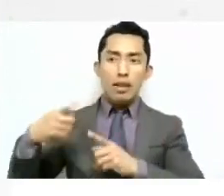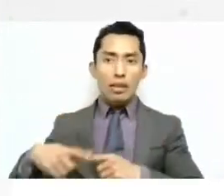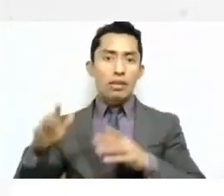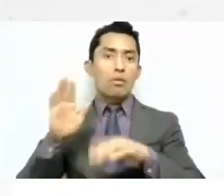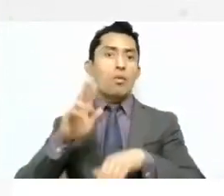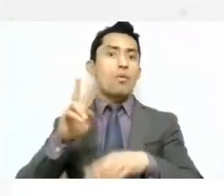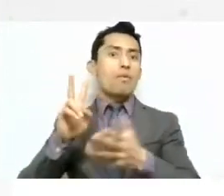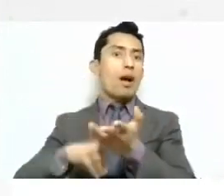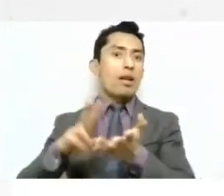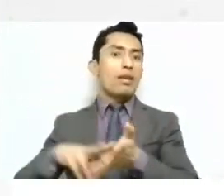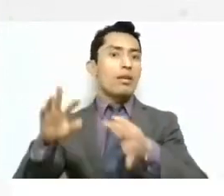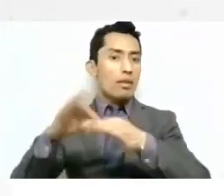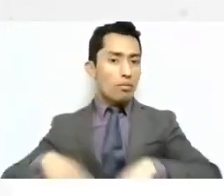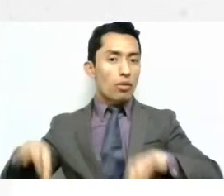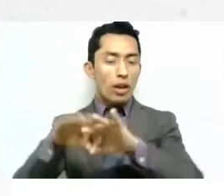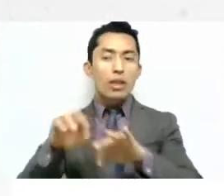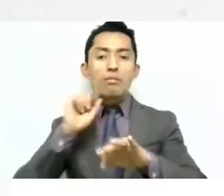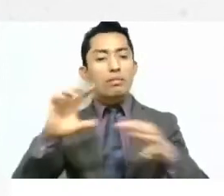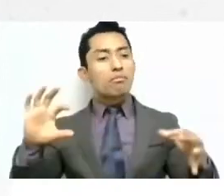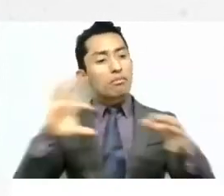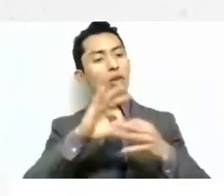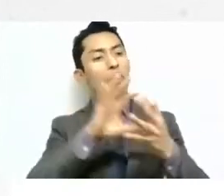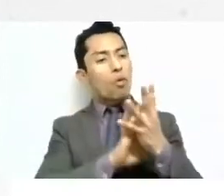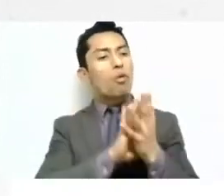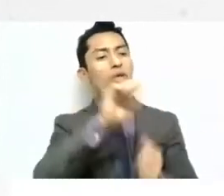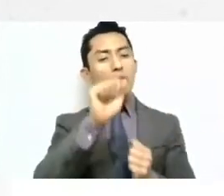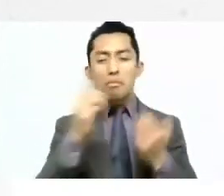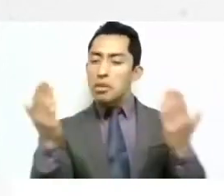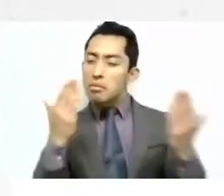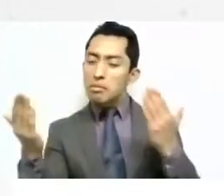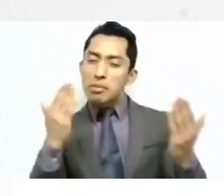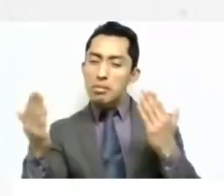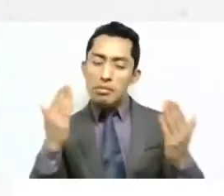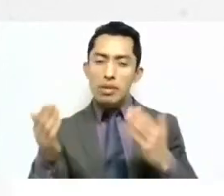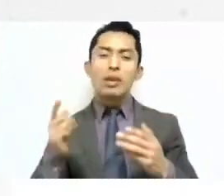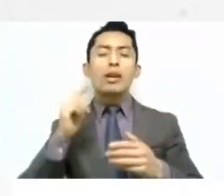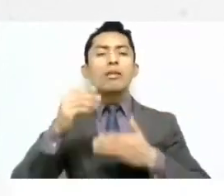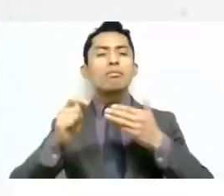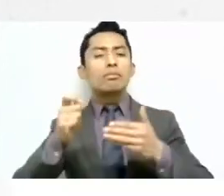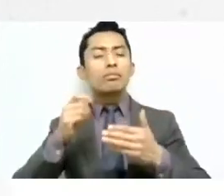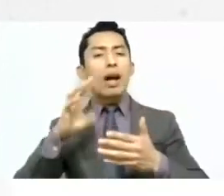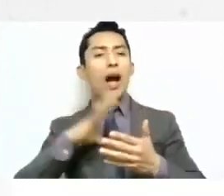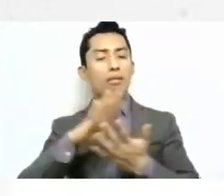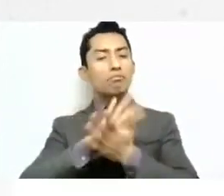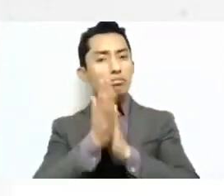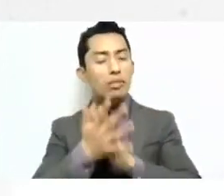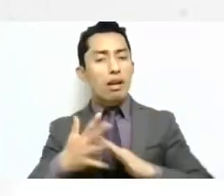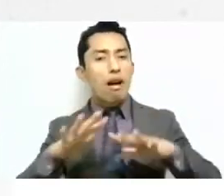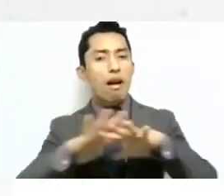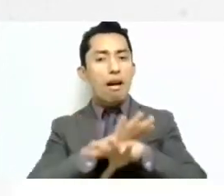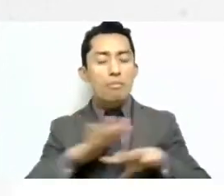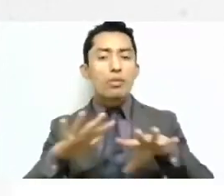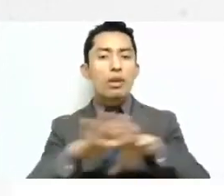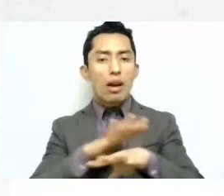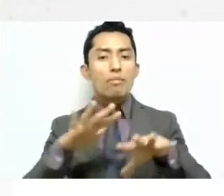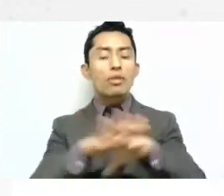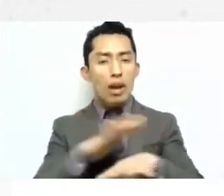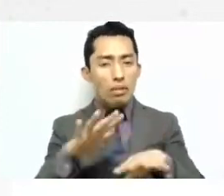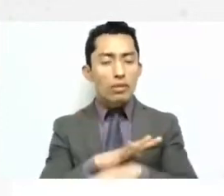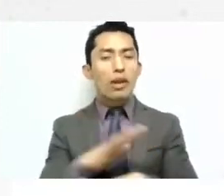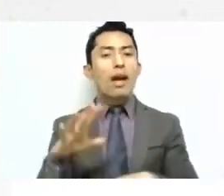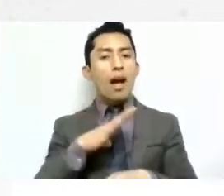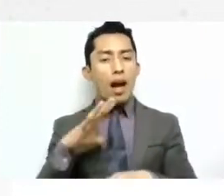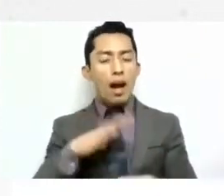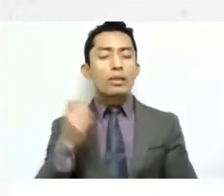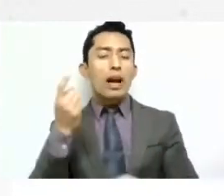sino más de narrativa constitucional, ¿no? De cómo ha evolucionado, cómo se ha desarrollado, cómo se ha mantenido, cómo se ha